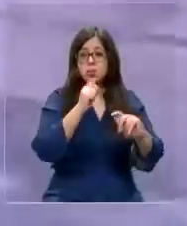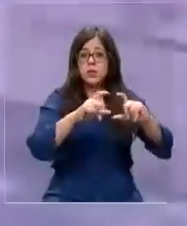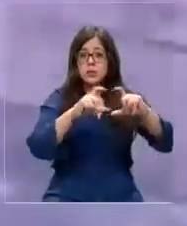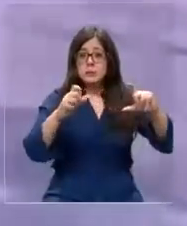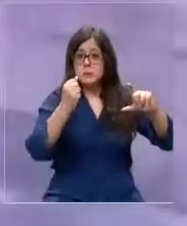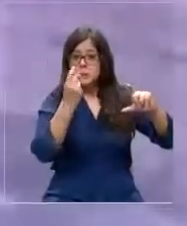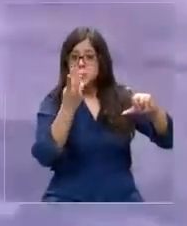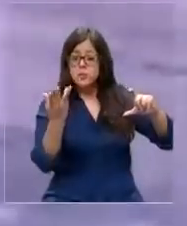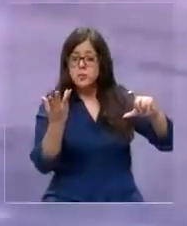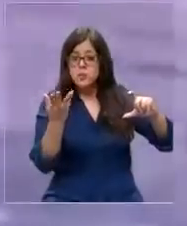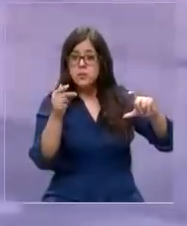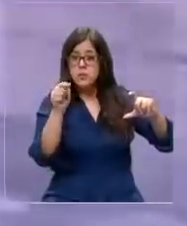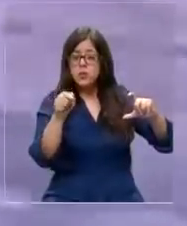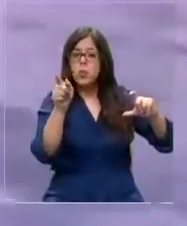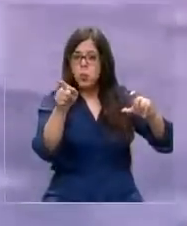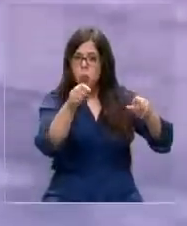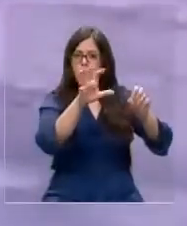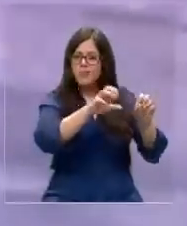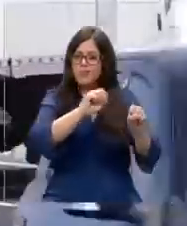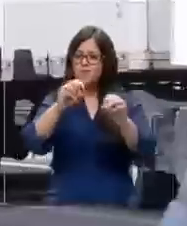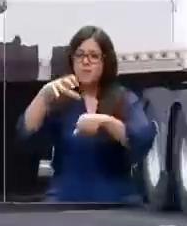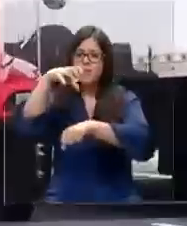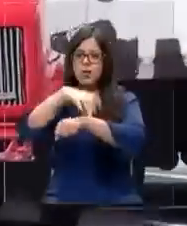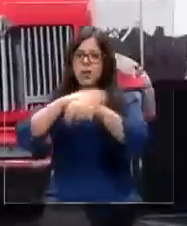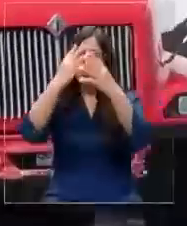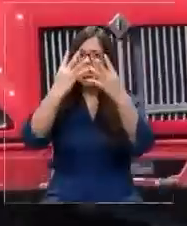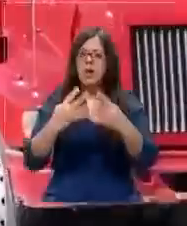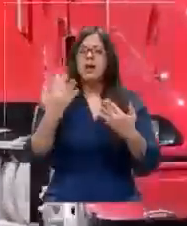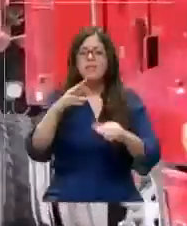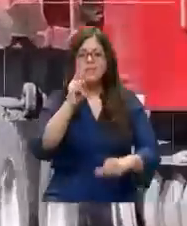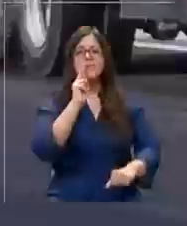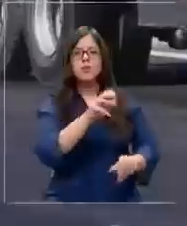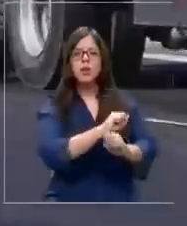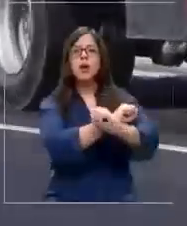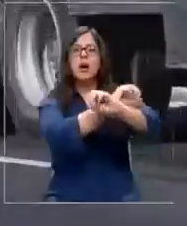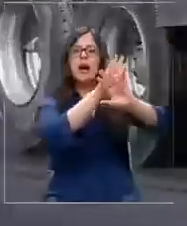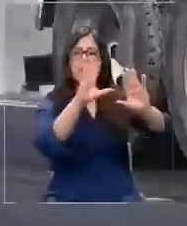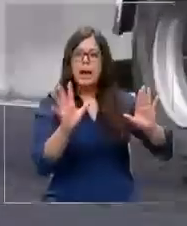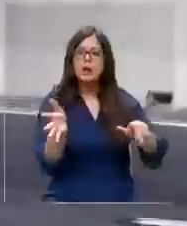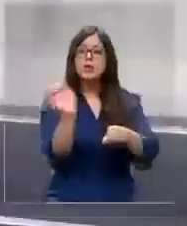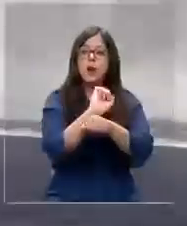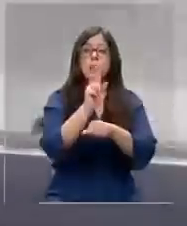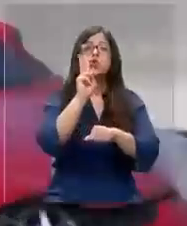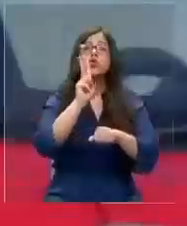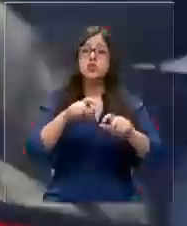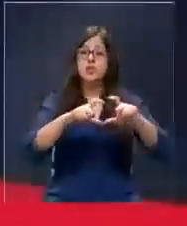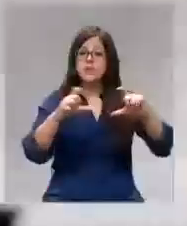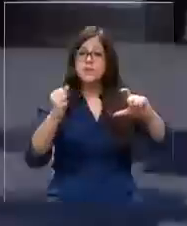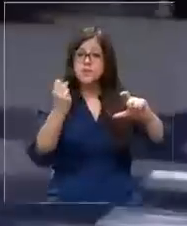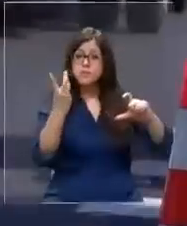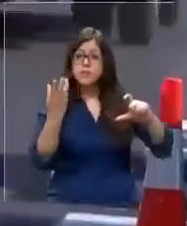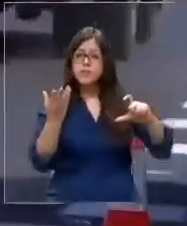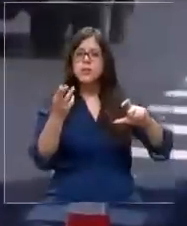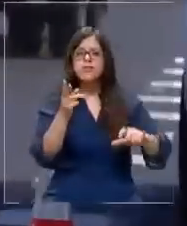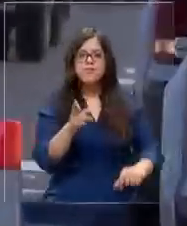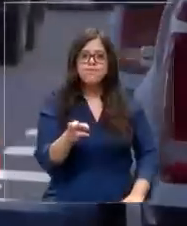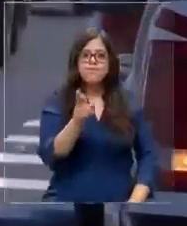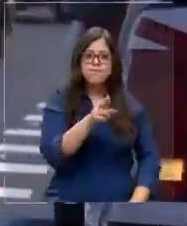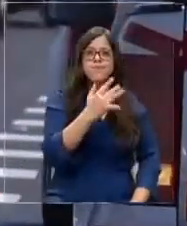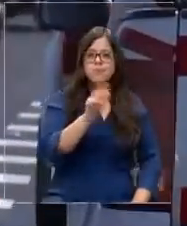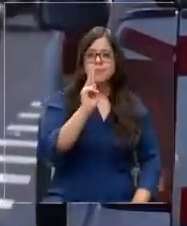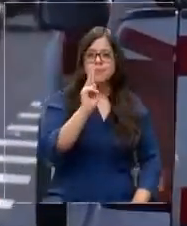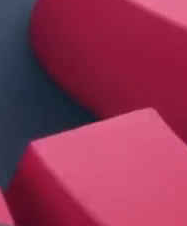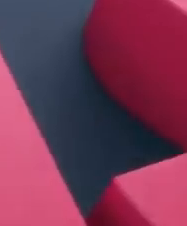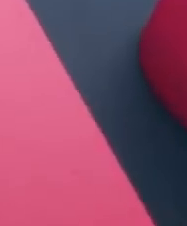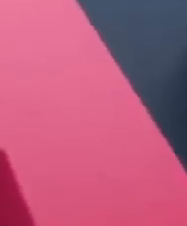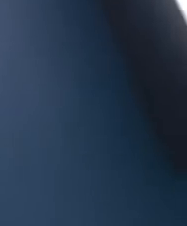patentes, podría incluso ir a la cárcel. Ya lo escuchamos y quedó claro, auto sin patente, peligro inminente, las razones, ya las vimos.